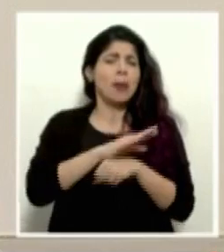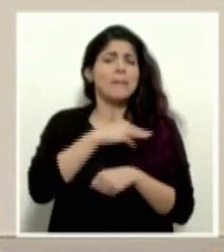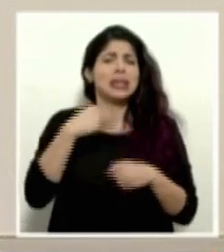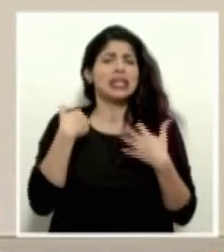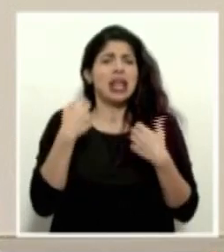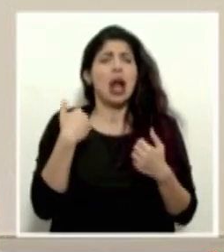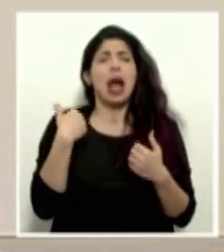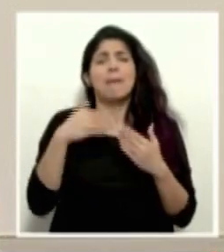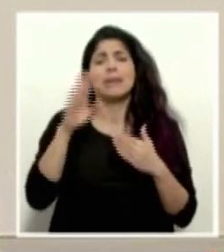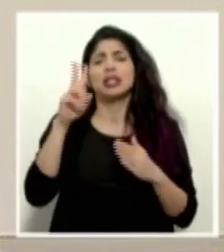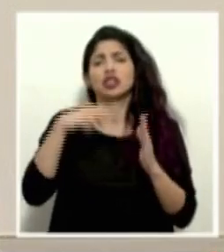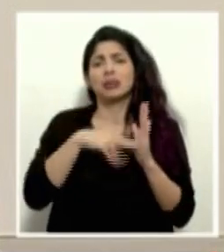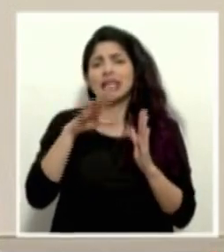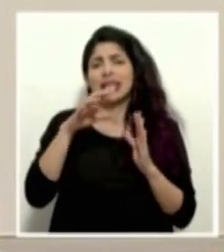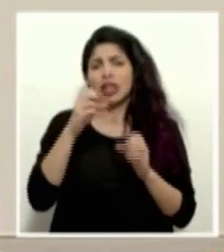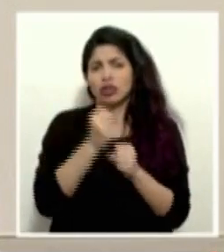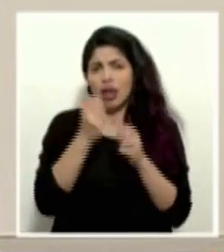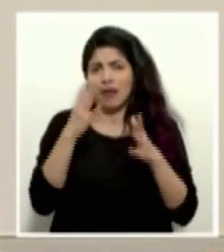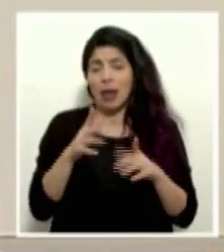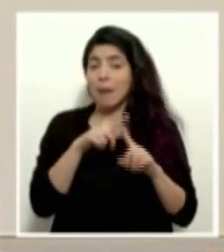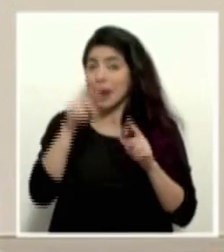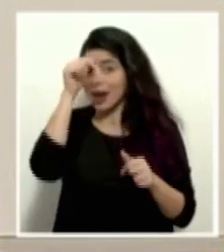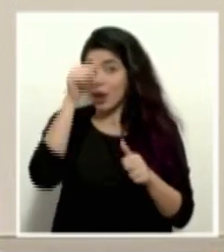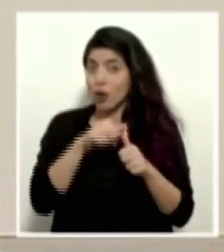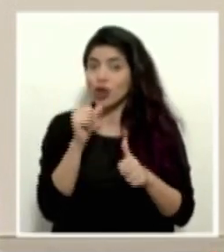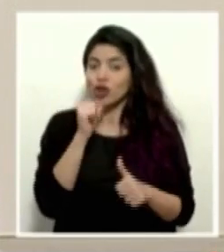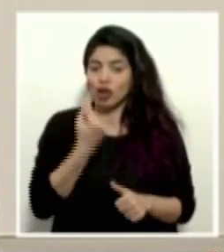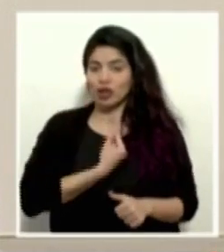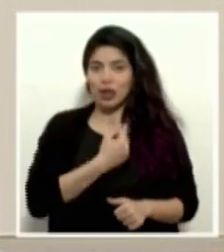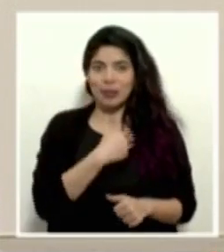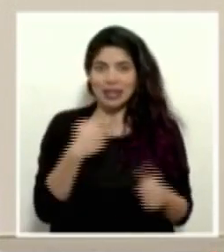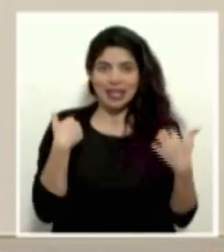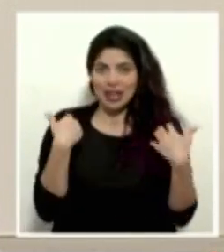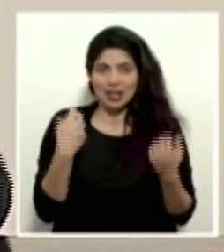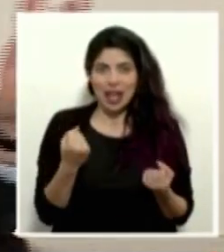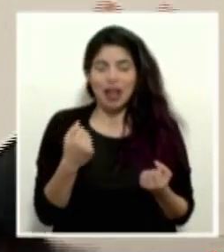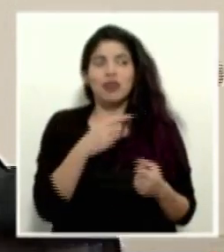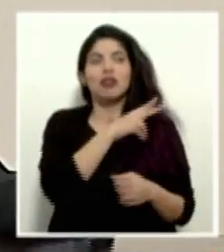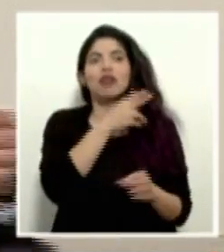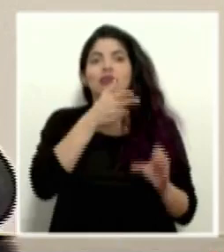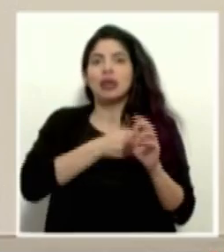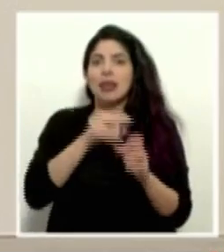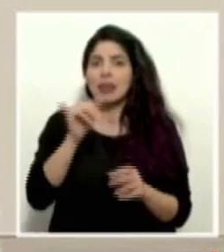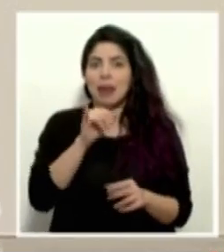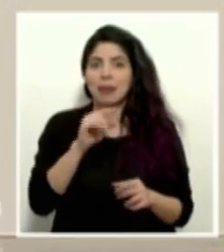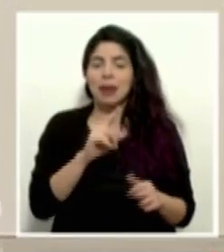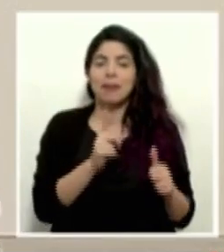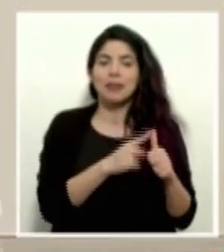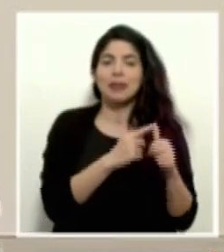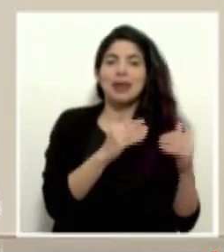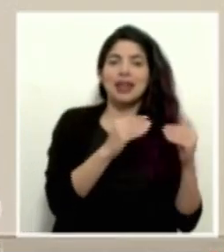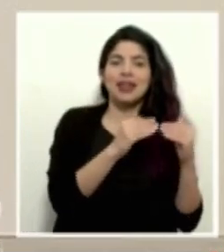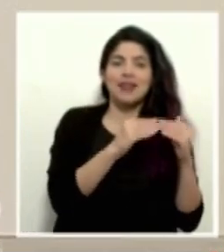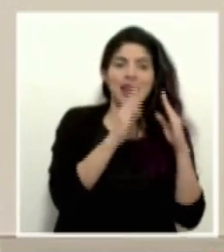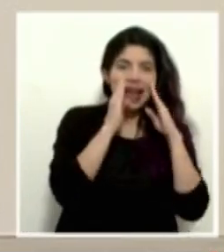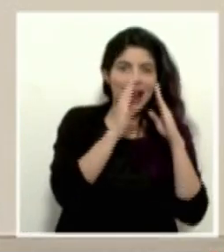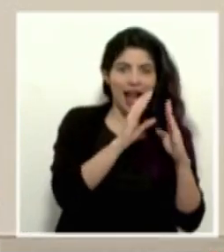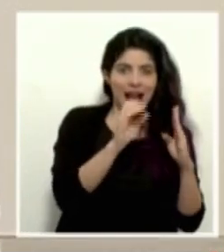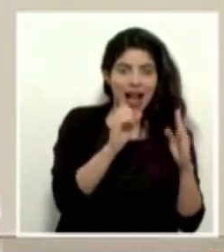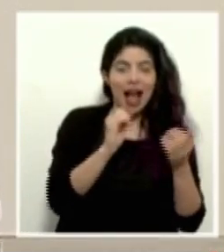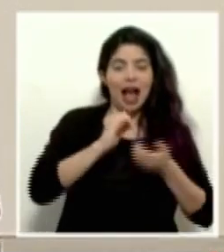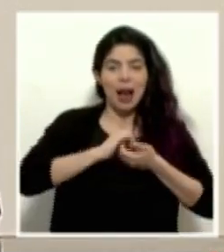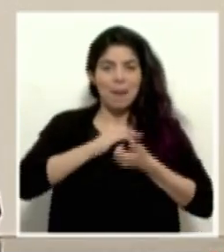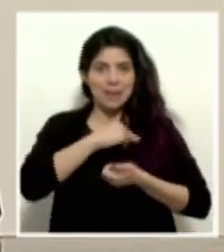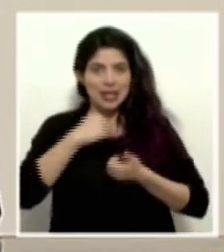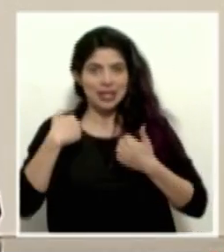aproximadamente más de 2.500 funcionarios, pero recordemos que no solamente es el Ministerio de Salud, está trabajando el primer nivel de atención de la caja en conjunto con el